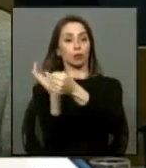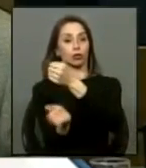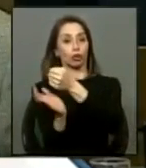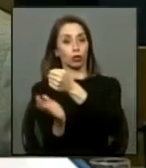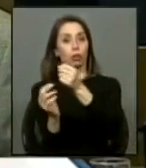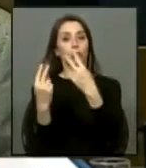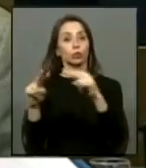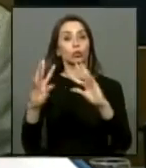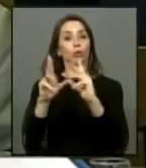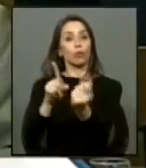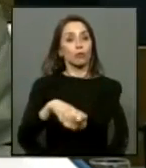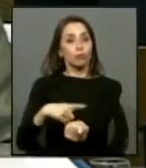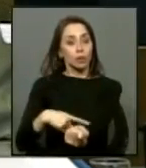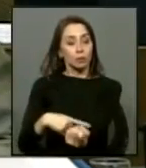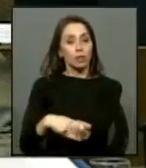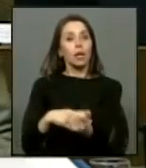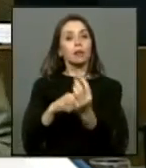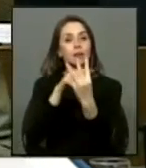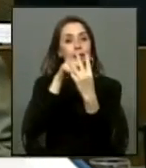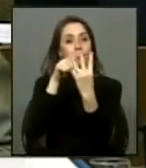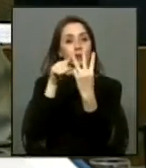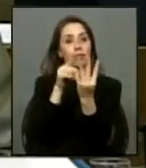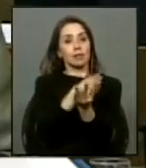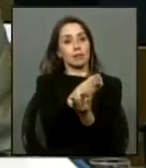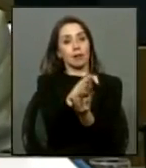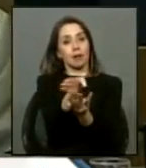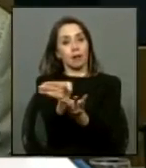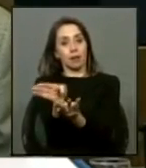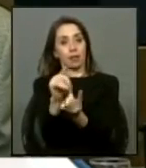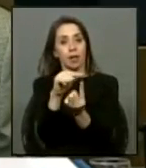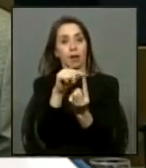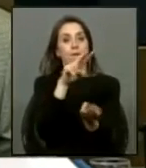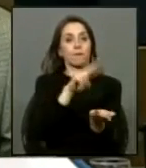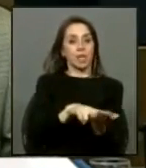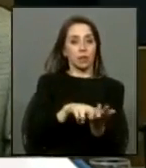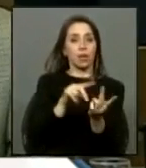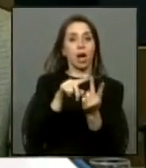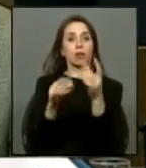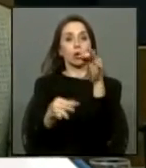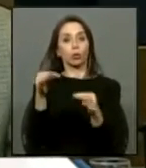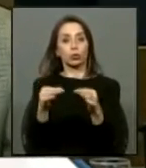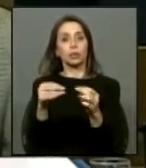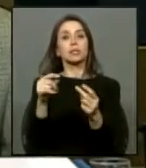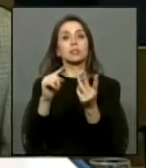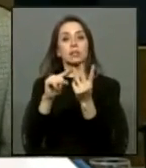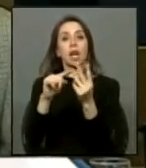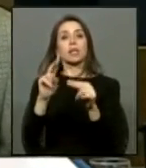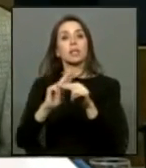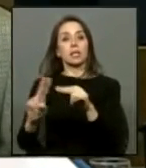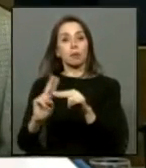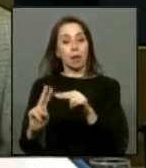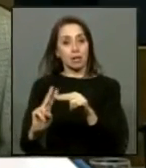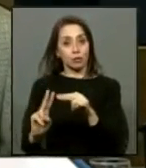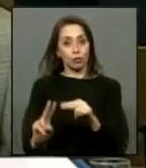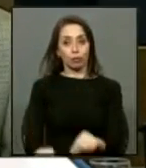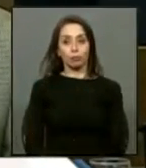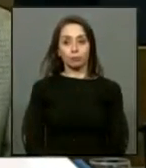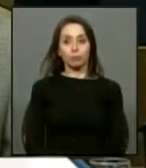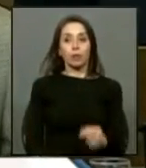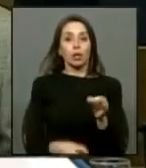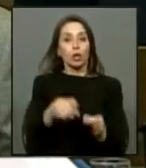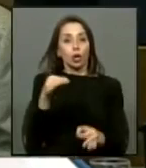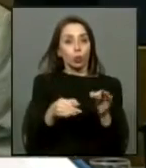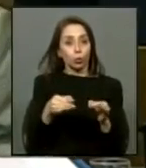de sus seres queridos tiene tres dimensiones verdad justicia y reparación la